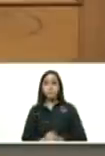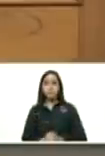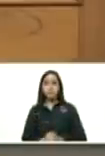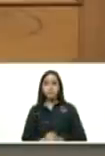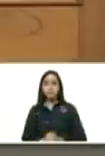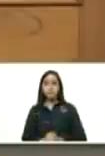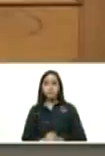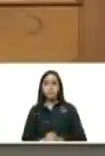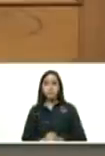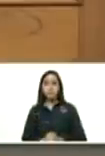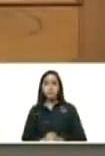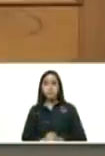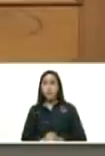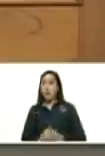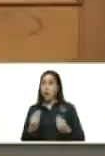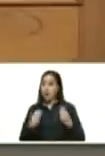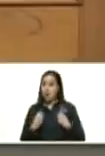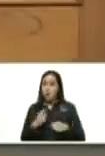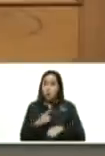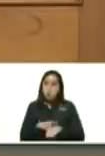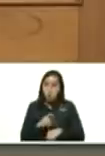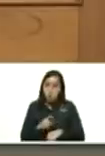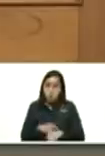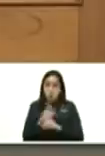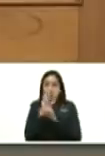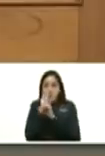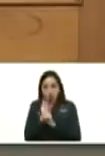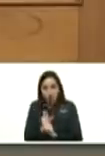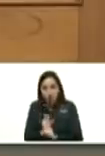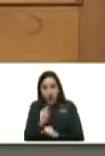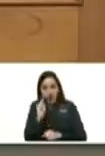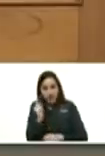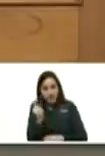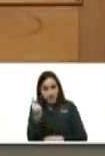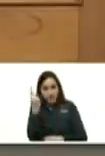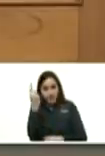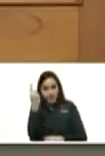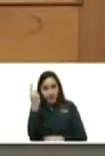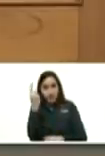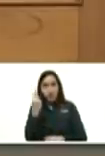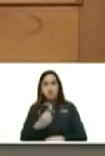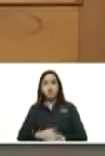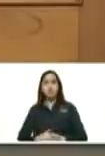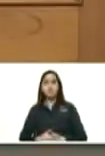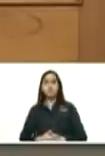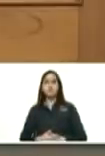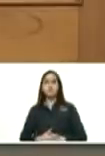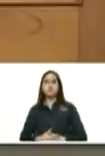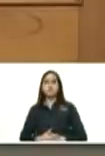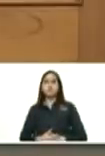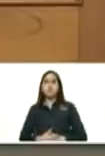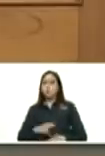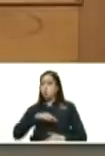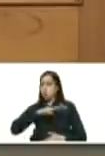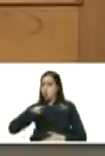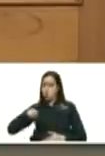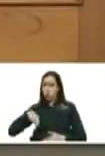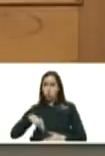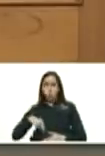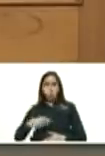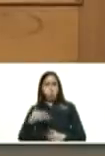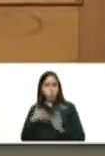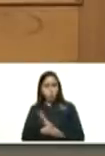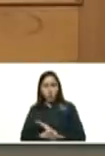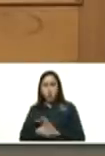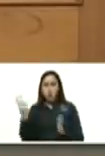y se vivió una primera etapa de prosperidad una primera prosperidad vivimos nosotros englobamos entre